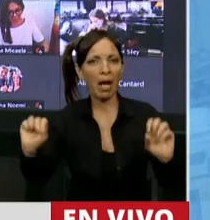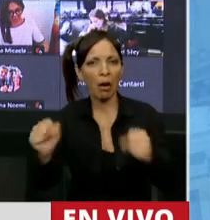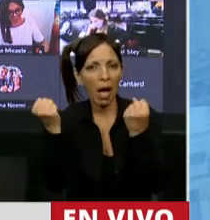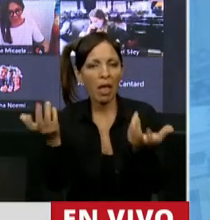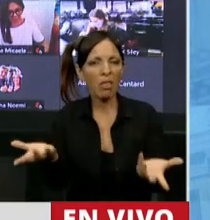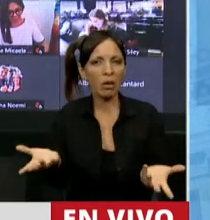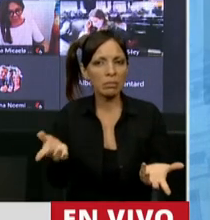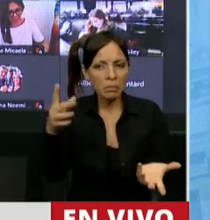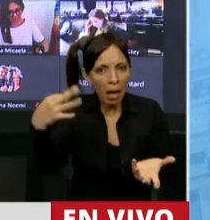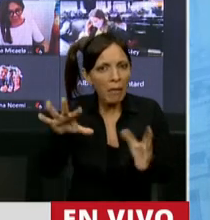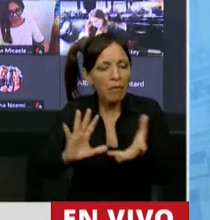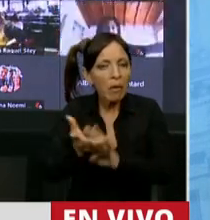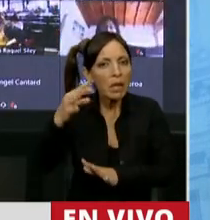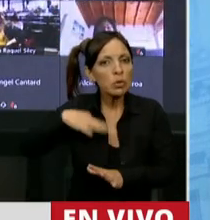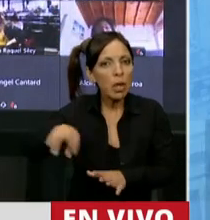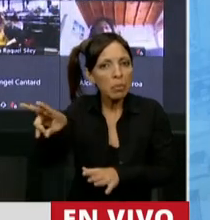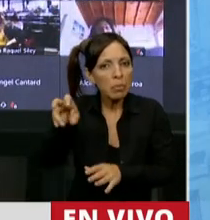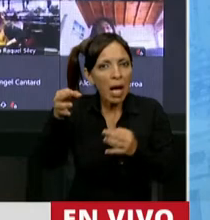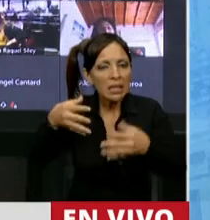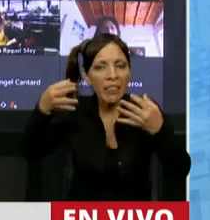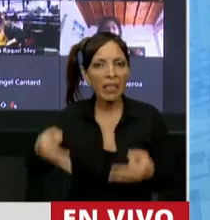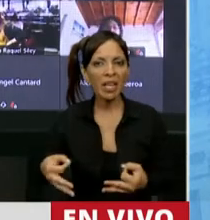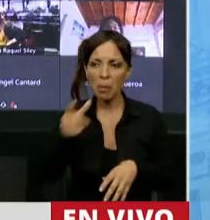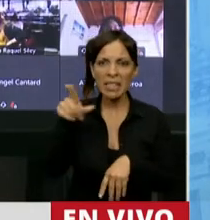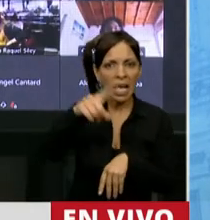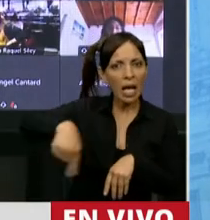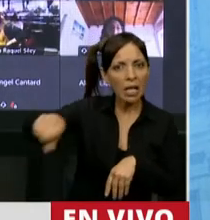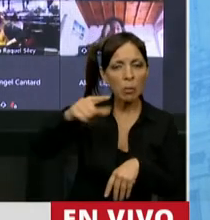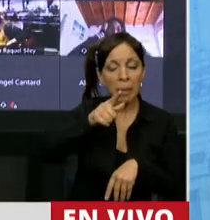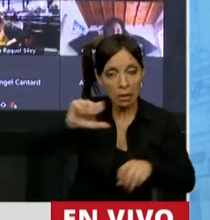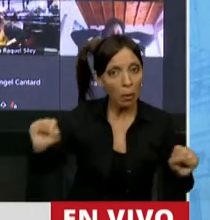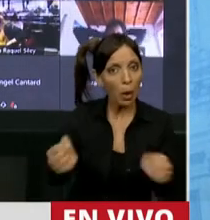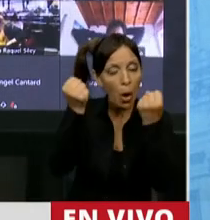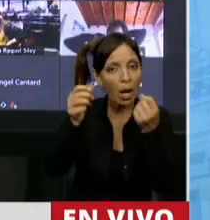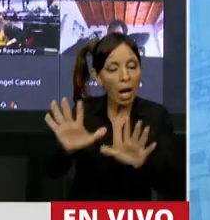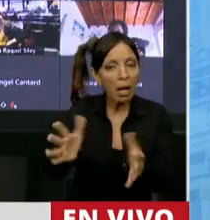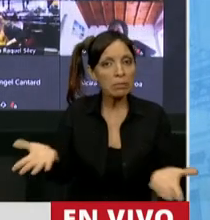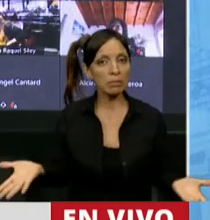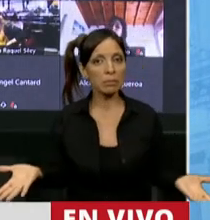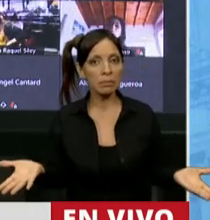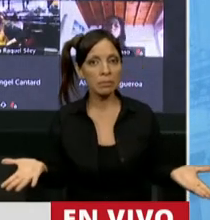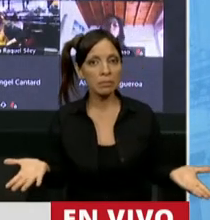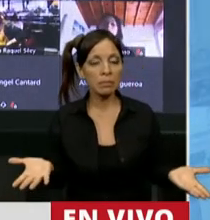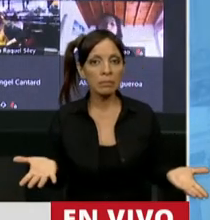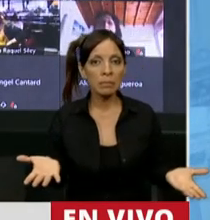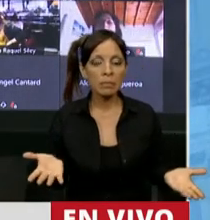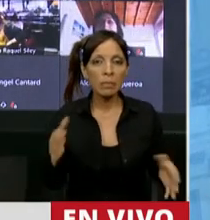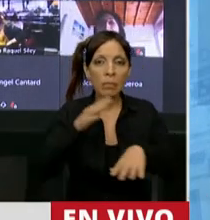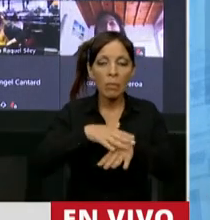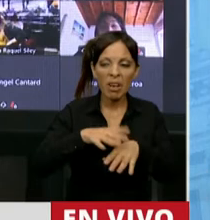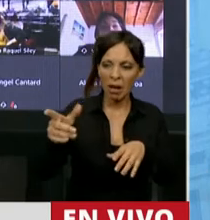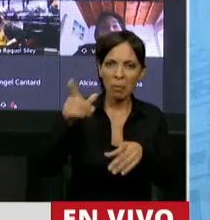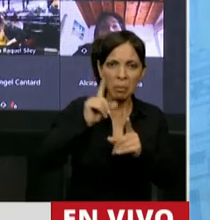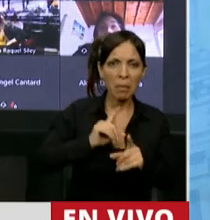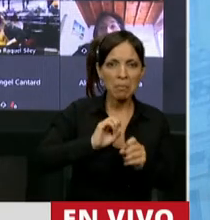dignamente la vida. Esta gente parecería ser que está con bronca por esa situación en función del maltrato,